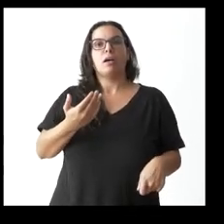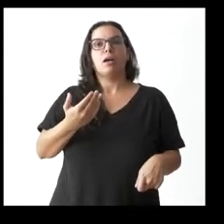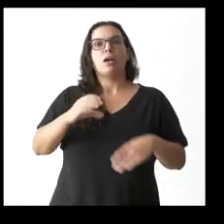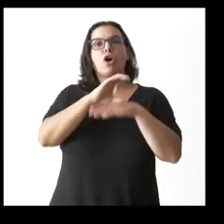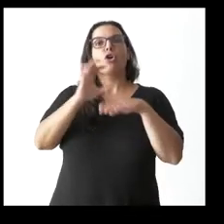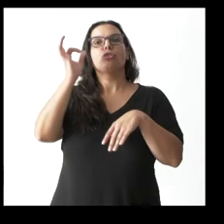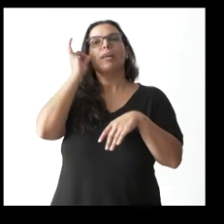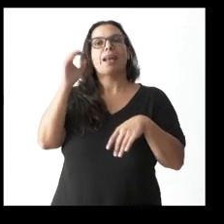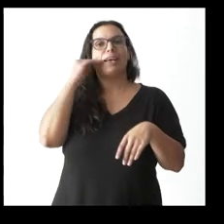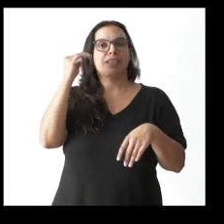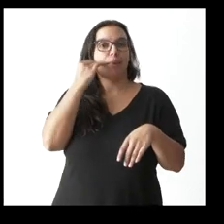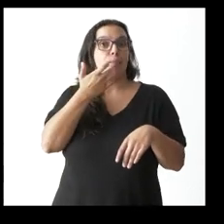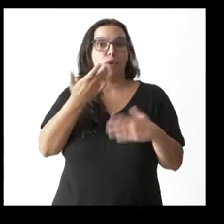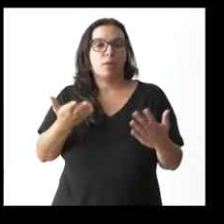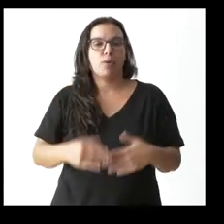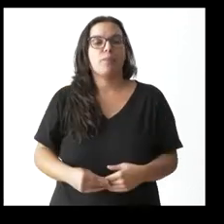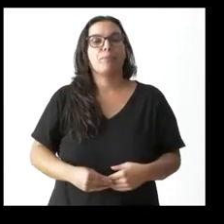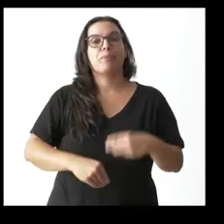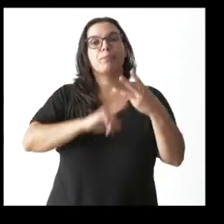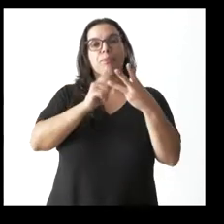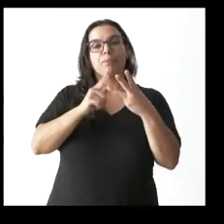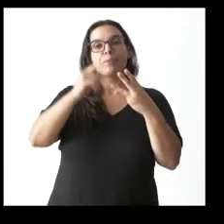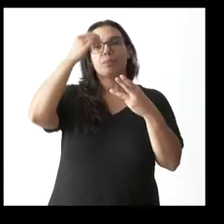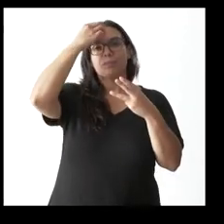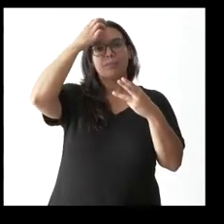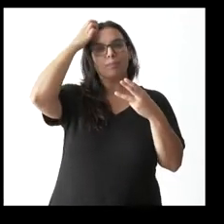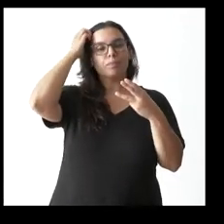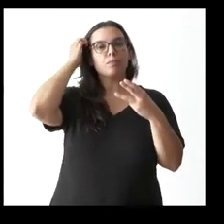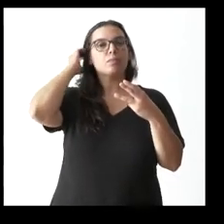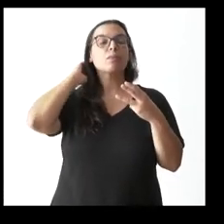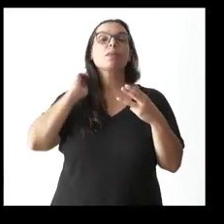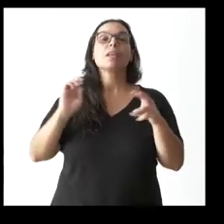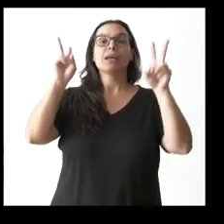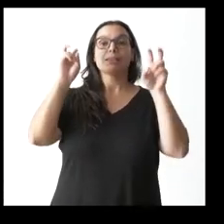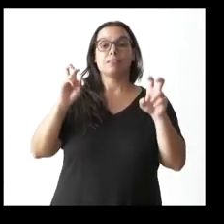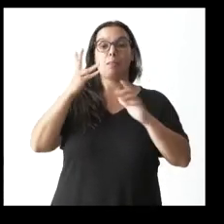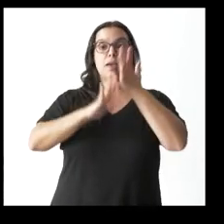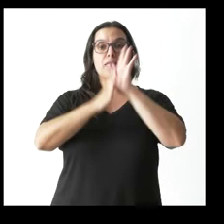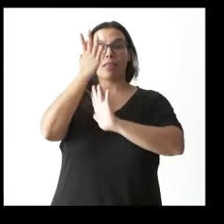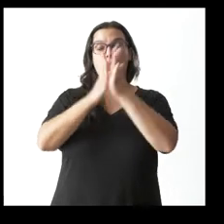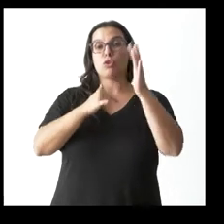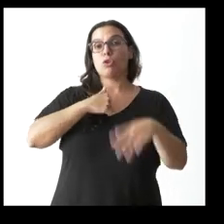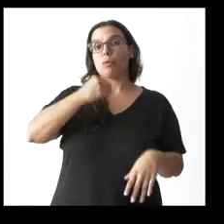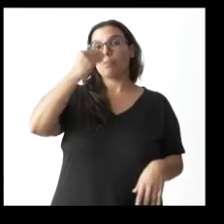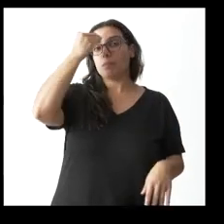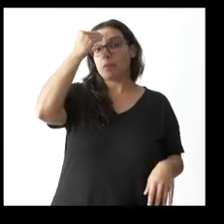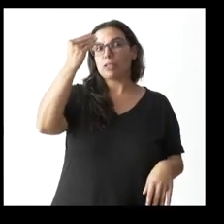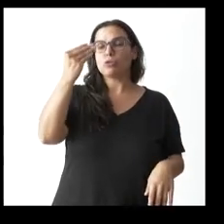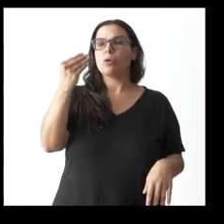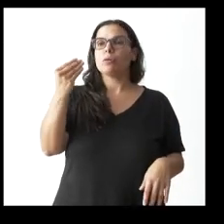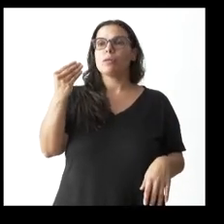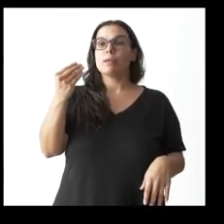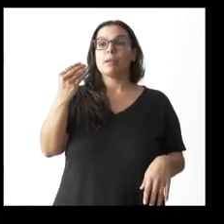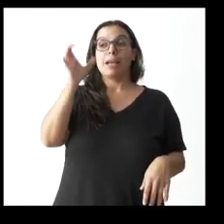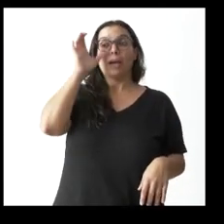consejera Isabel Blanco y luego respecto a los incendios yo creo que es sincero cuando dice que